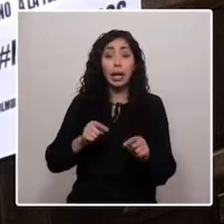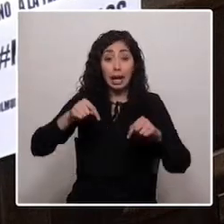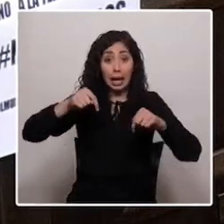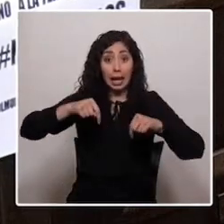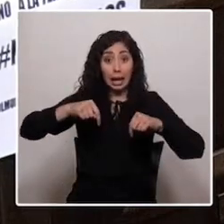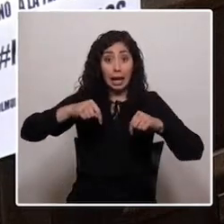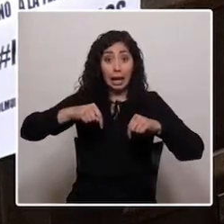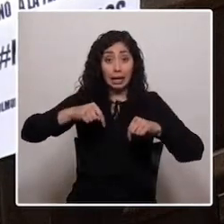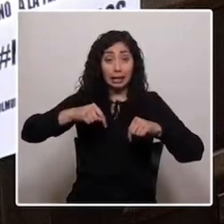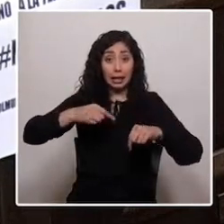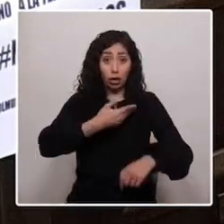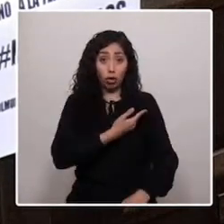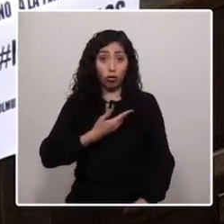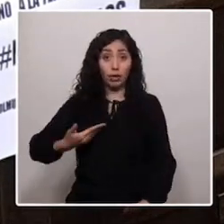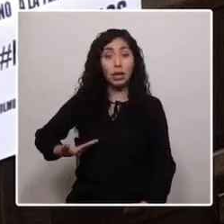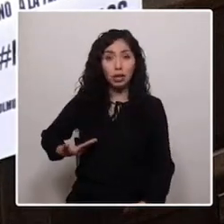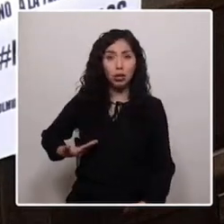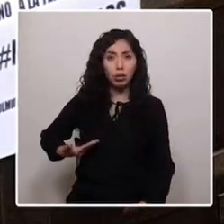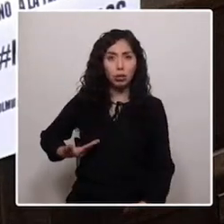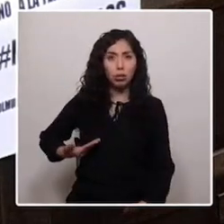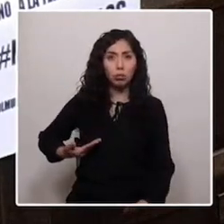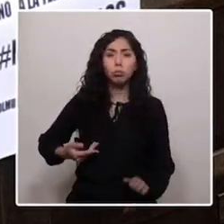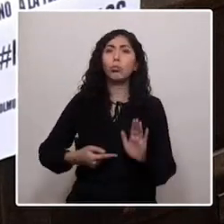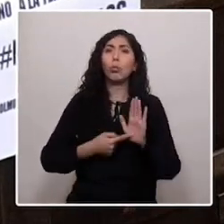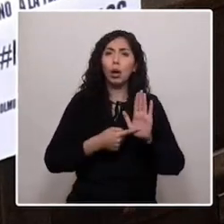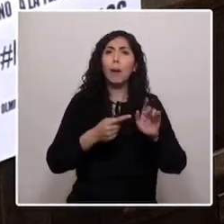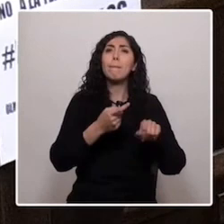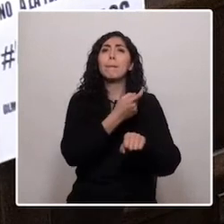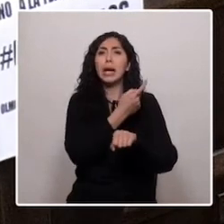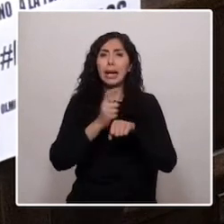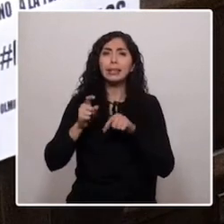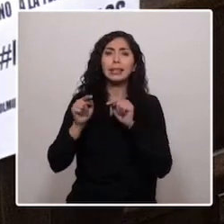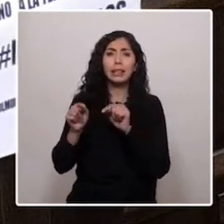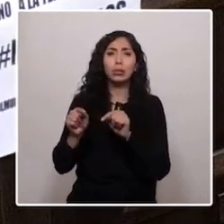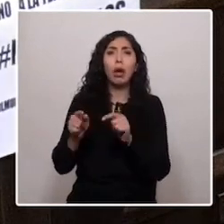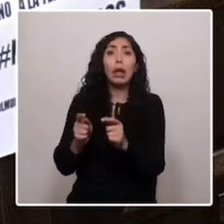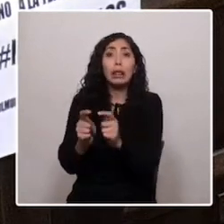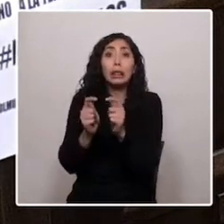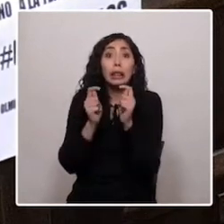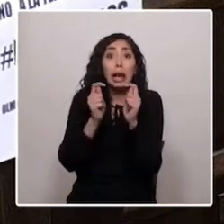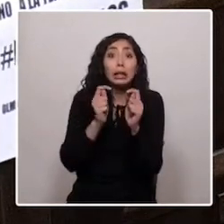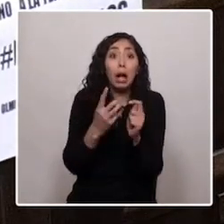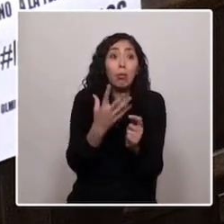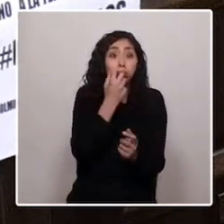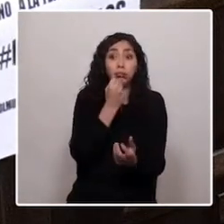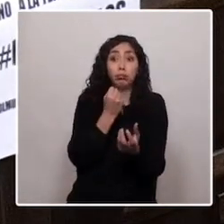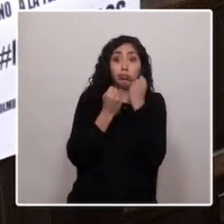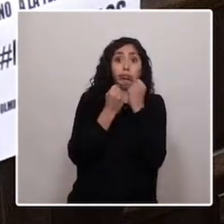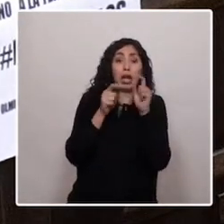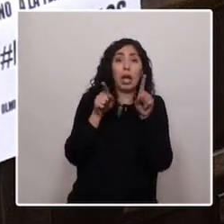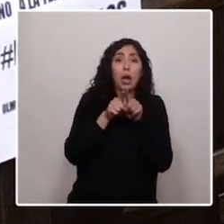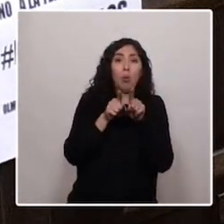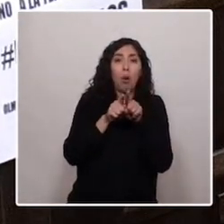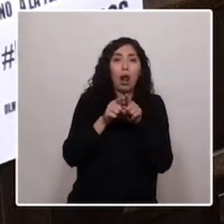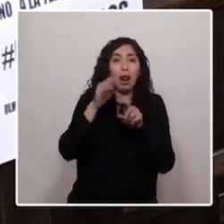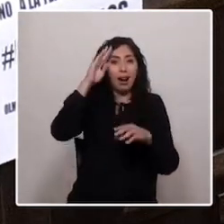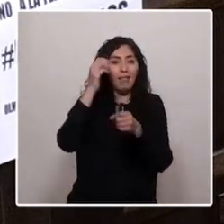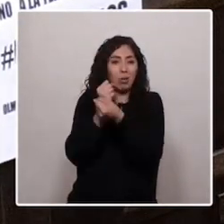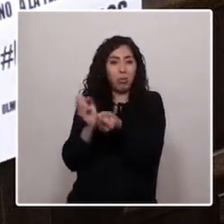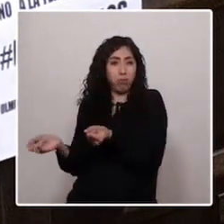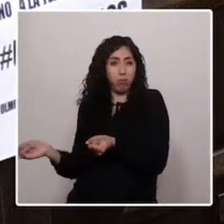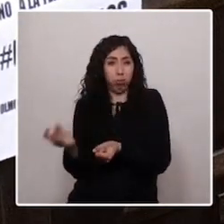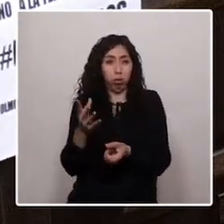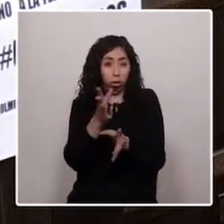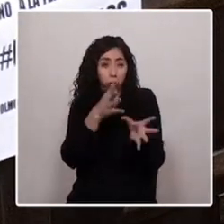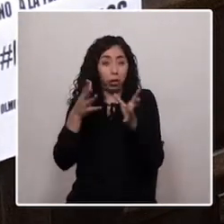materializó esa amenaza infame. Intentó callarnos con lacrimógenas que apretaron el nudo en